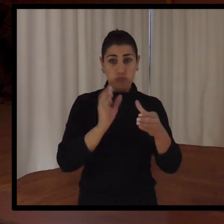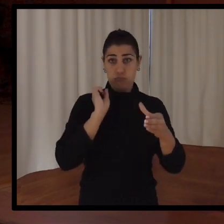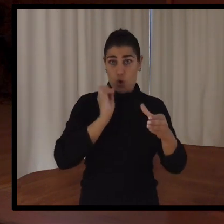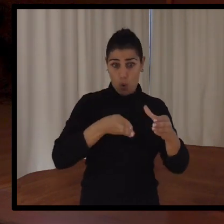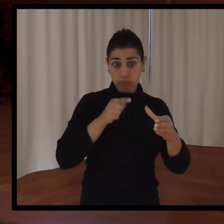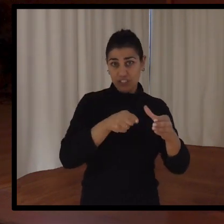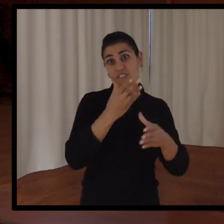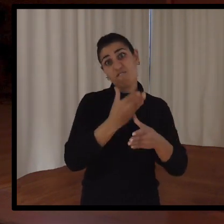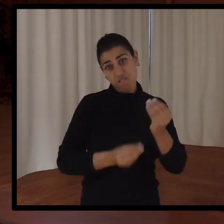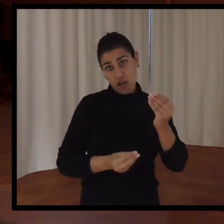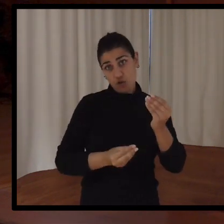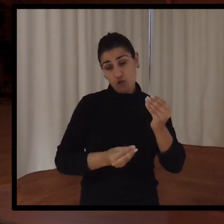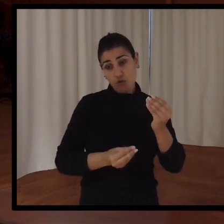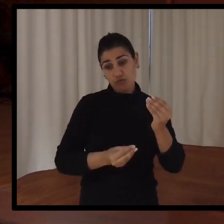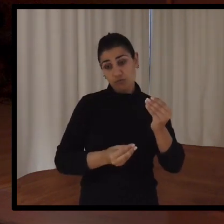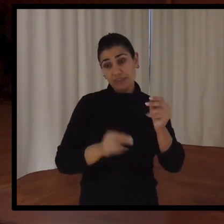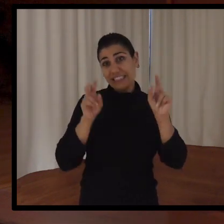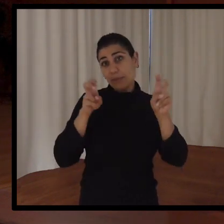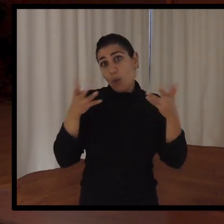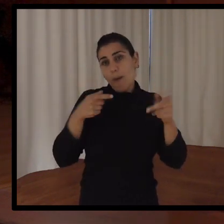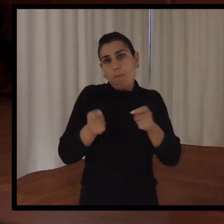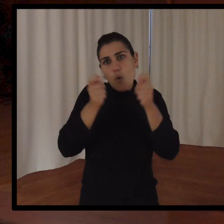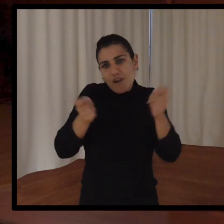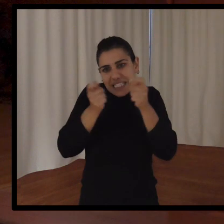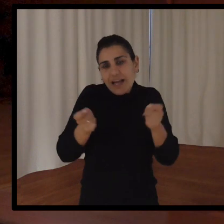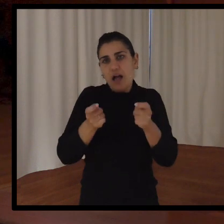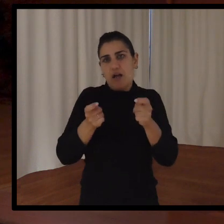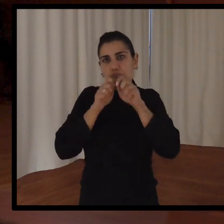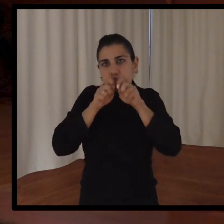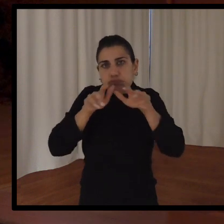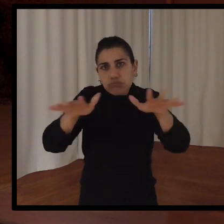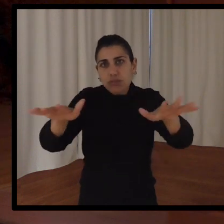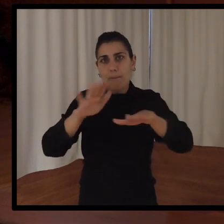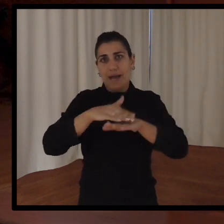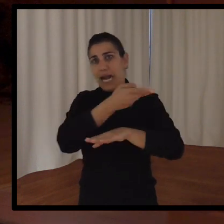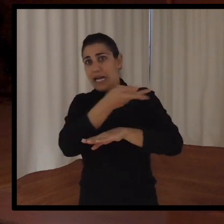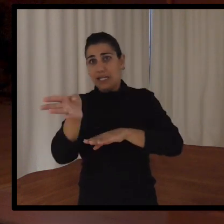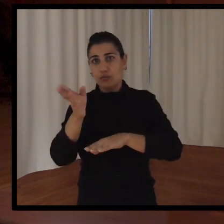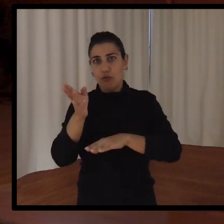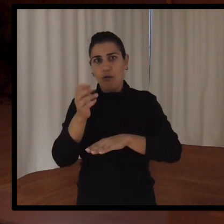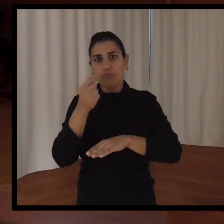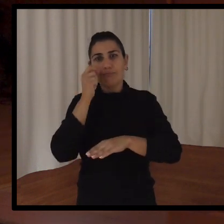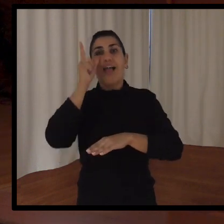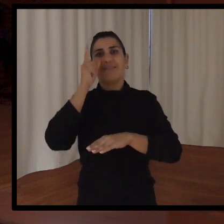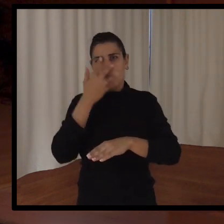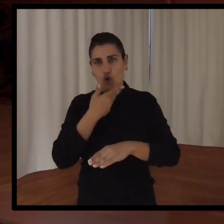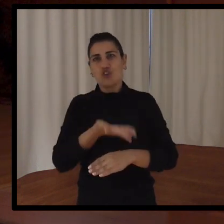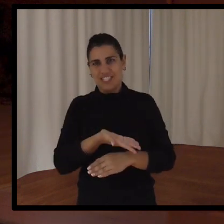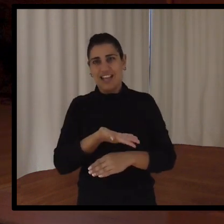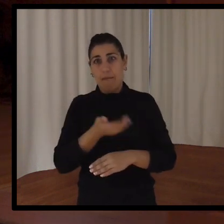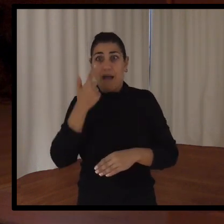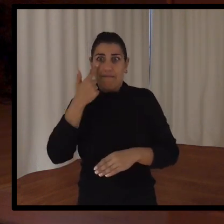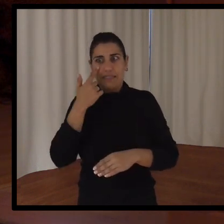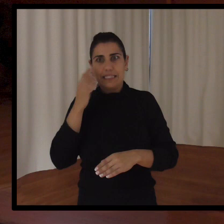club de no dar más publicidad al equipo y que todo el mundo lo pueda conocer para que pueda tener la facilidad de